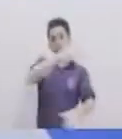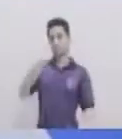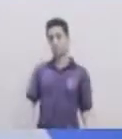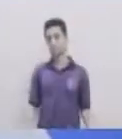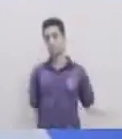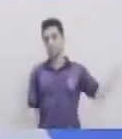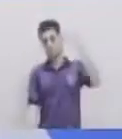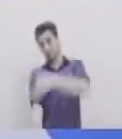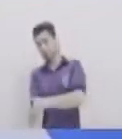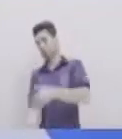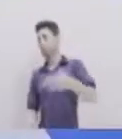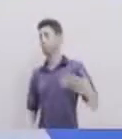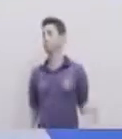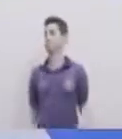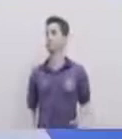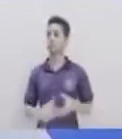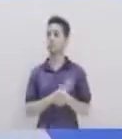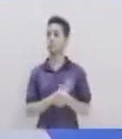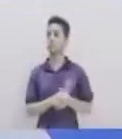Contrario